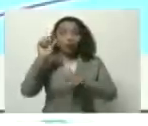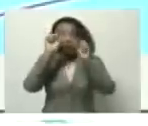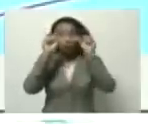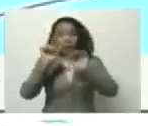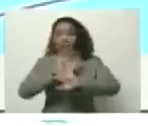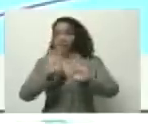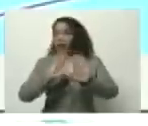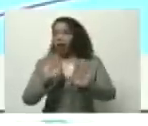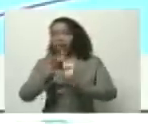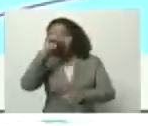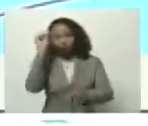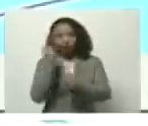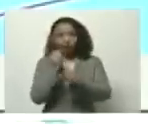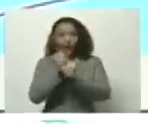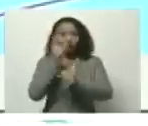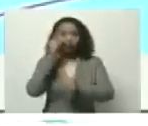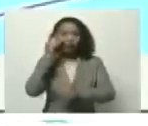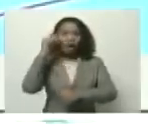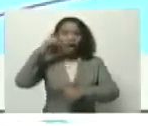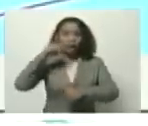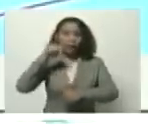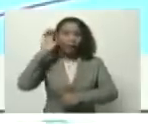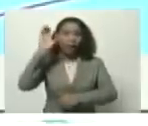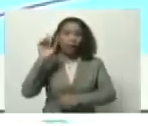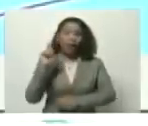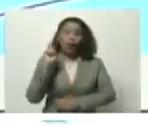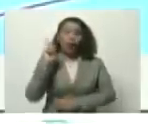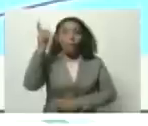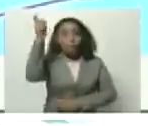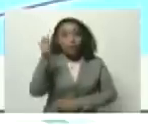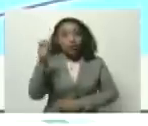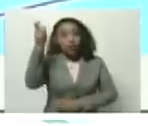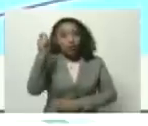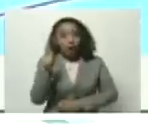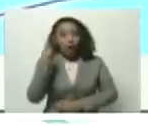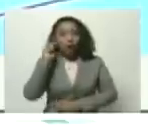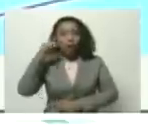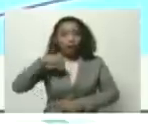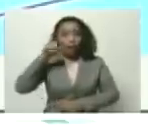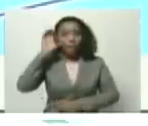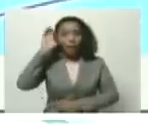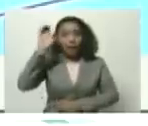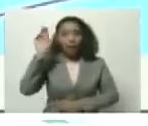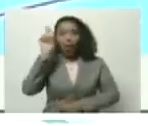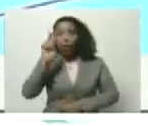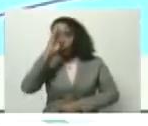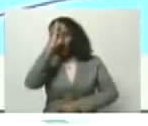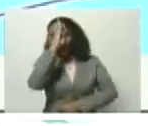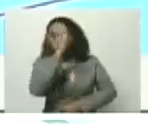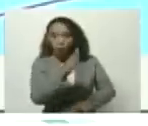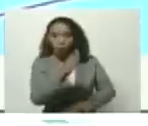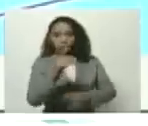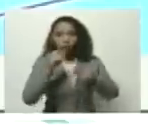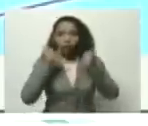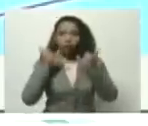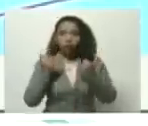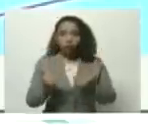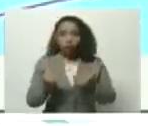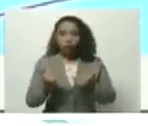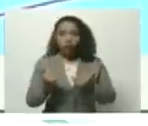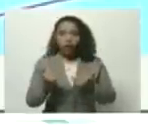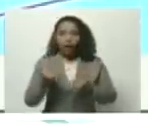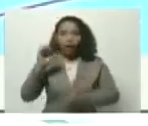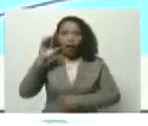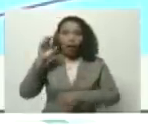todos los trabajadores del país, los pensionados del país, hacen uso directo, inmediato, a través de la